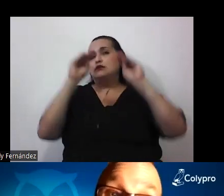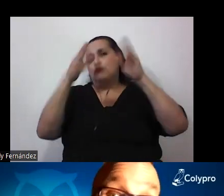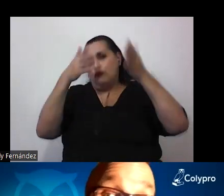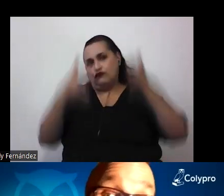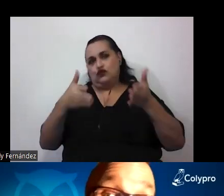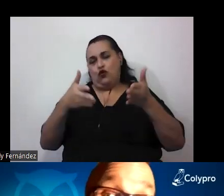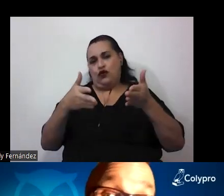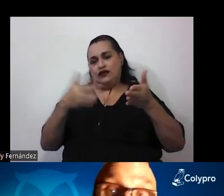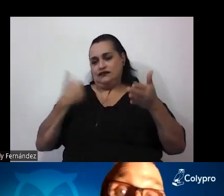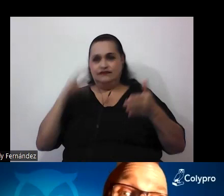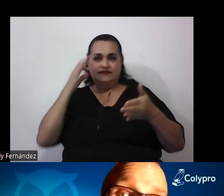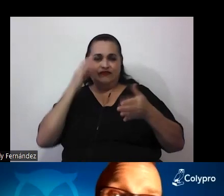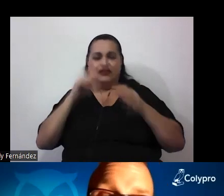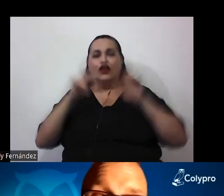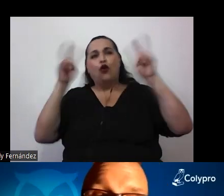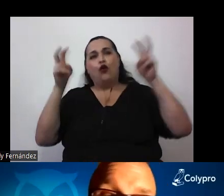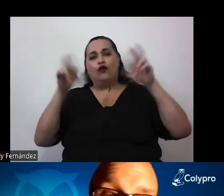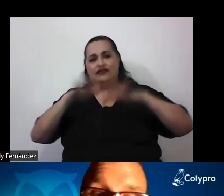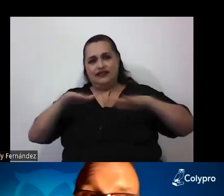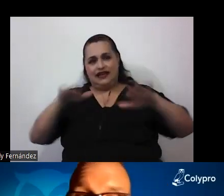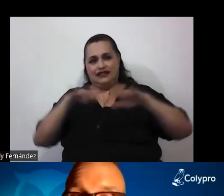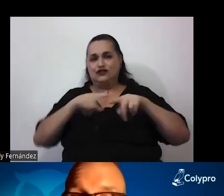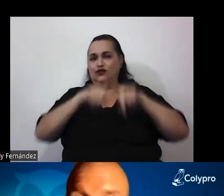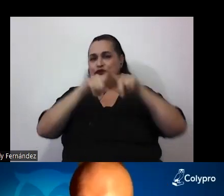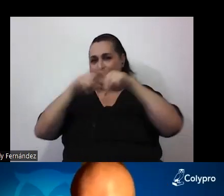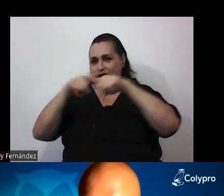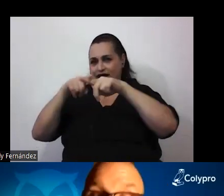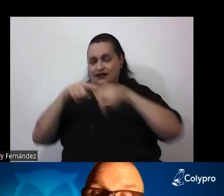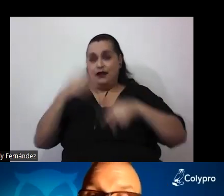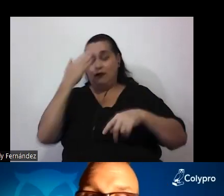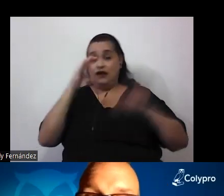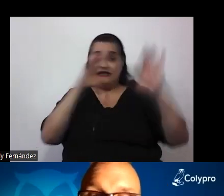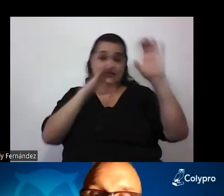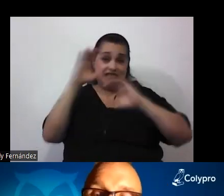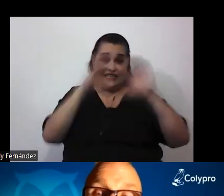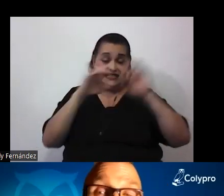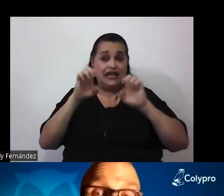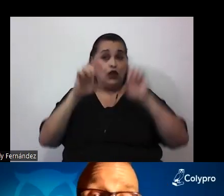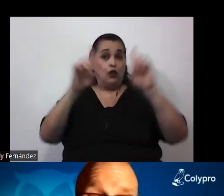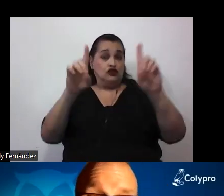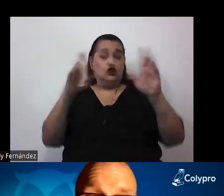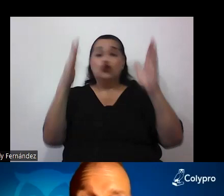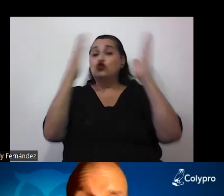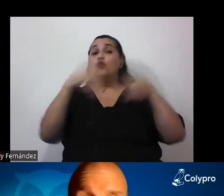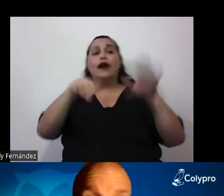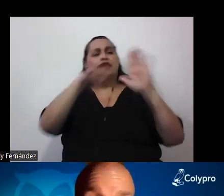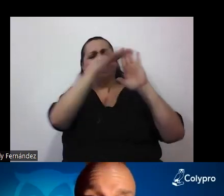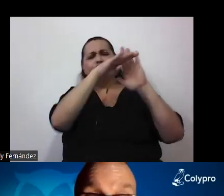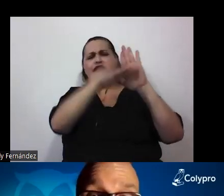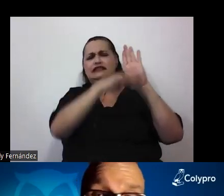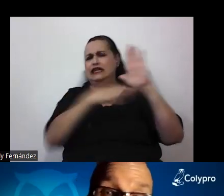contextos, porque como ustedes sabrán en ciencias de la educación no hay recetas infalibles que puedan